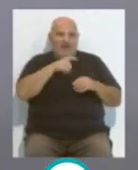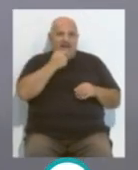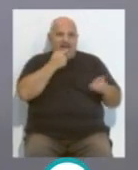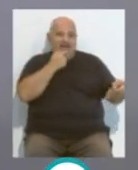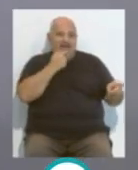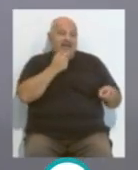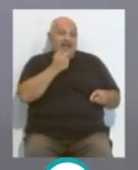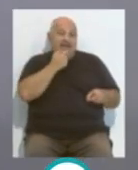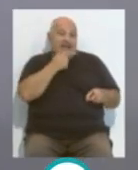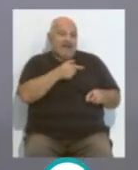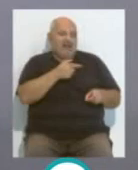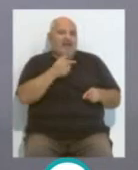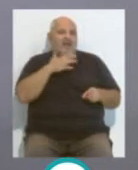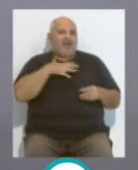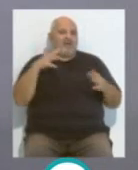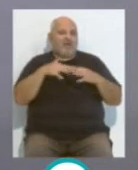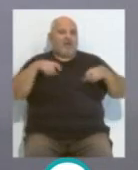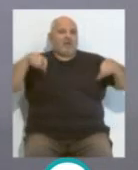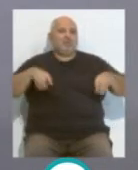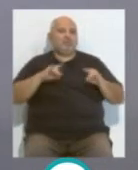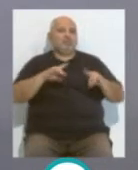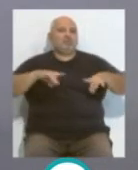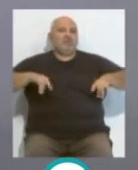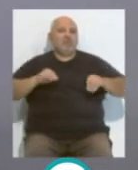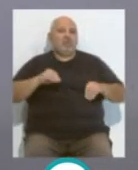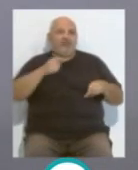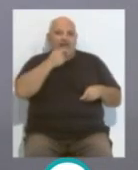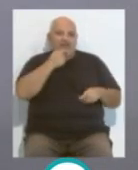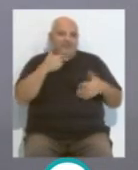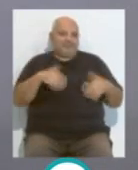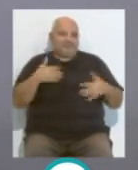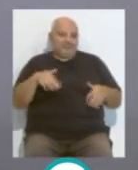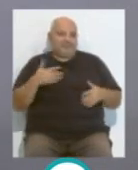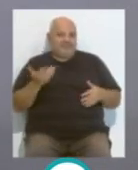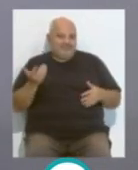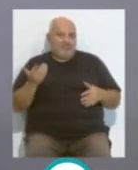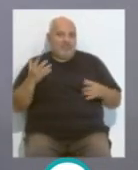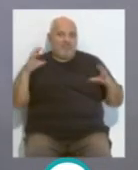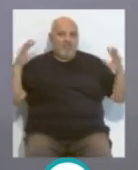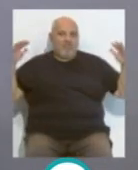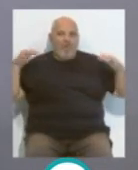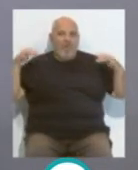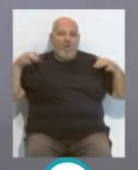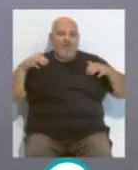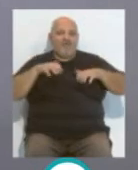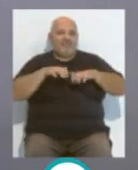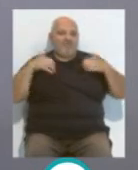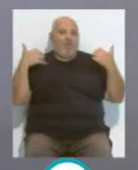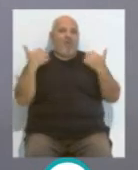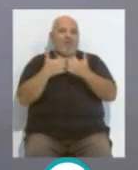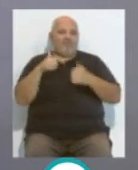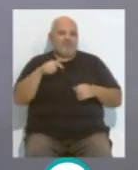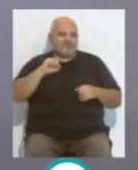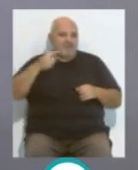¿no?, Inglaterra, en Wembley, que están jugando casi en su casa, llevan 3 o 4, cuando iba a ser una liga más, bueno, una